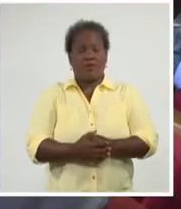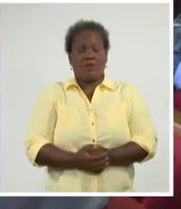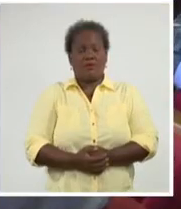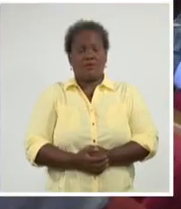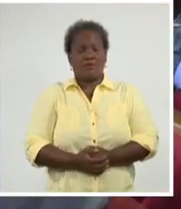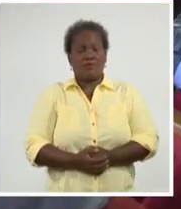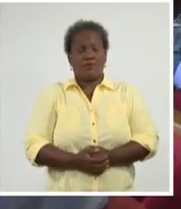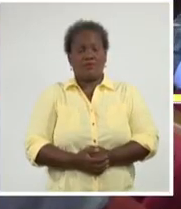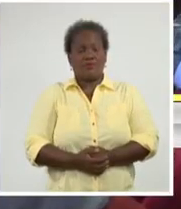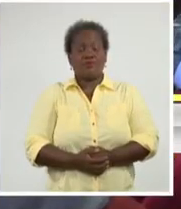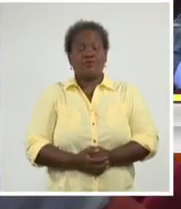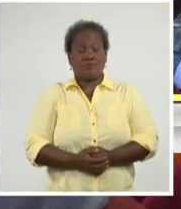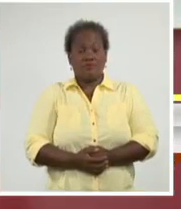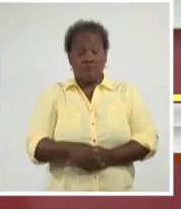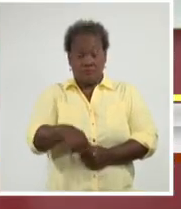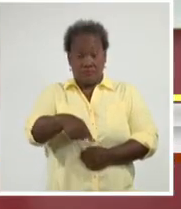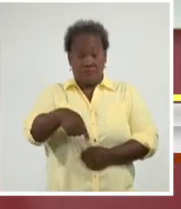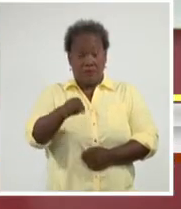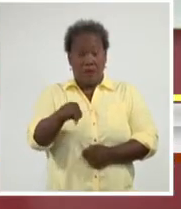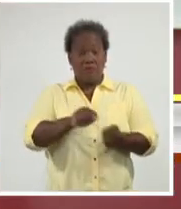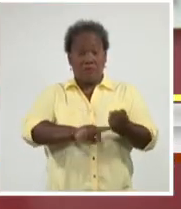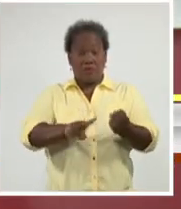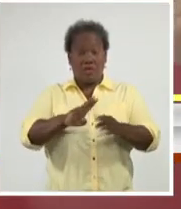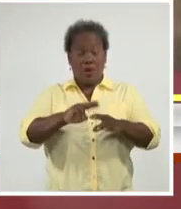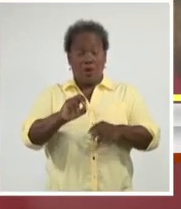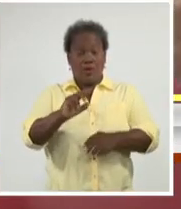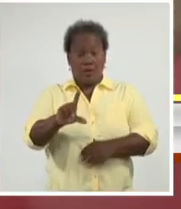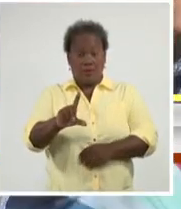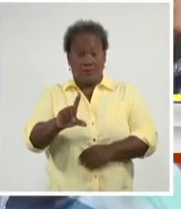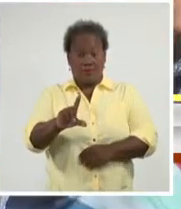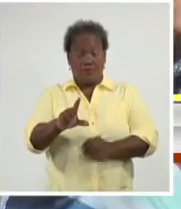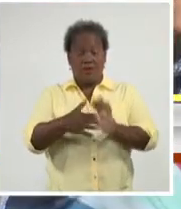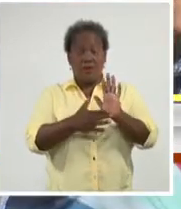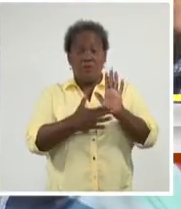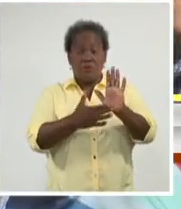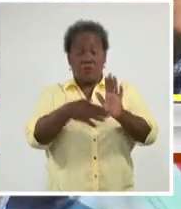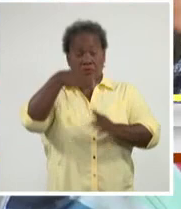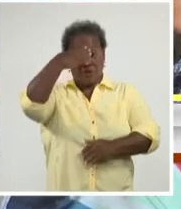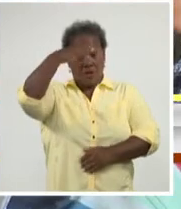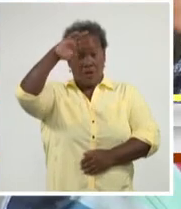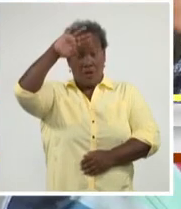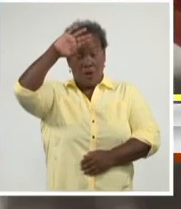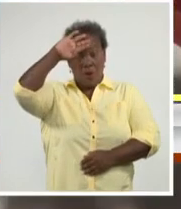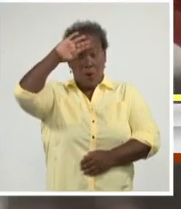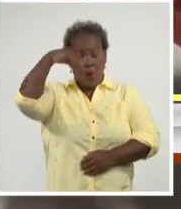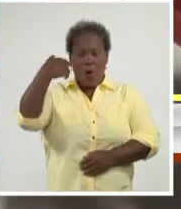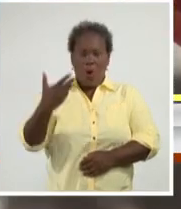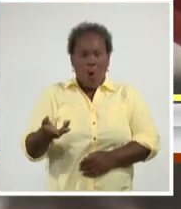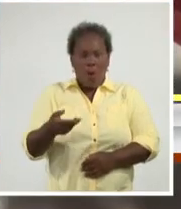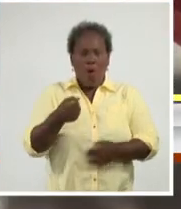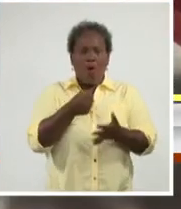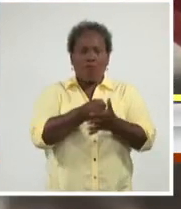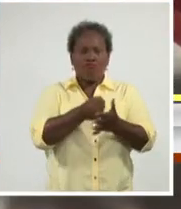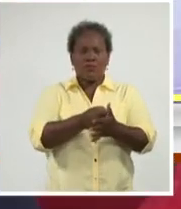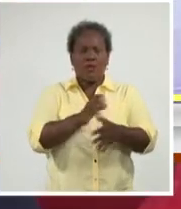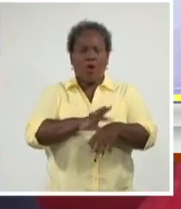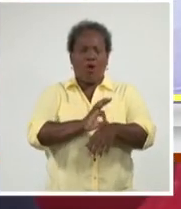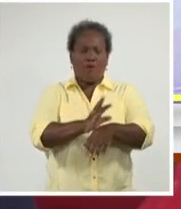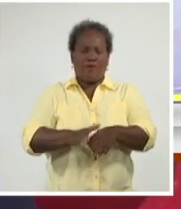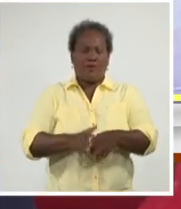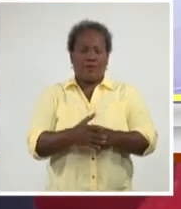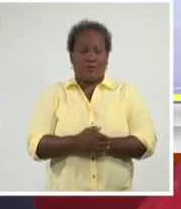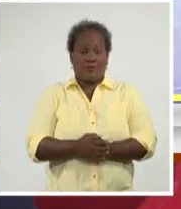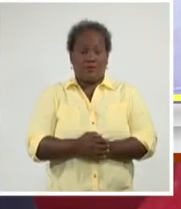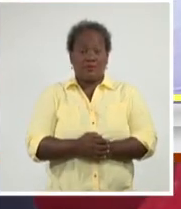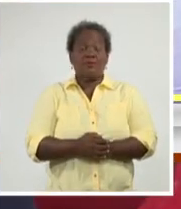Por estos días, provincia de Holguín muestra a la nación su hacer frente a una pandemia sin precedentes. La